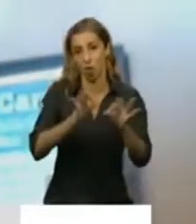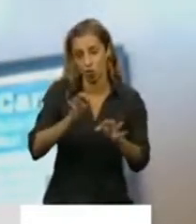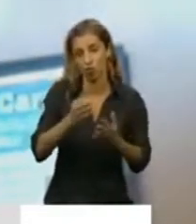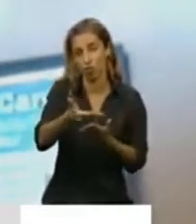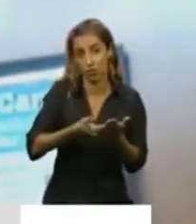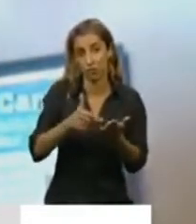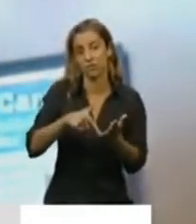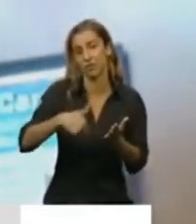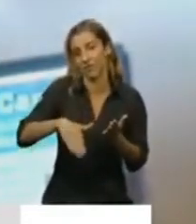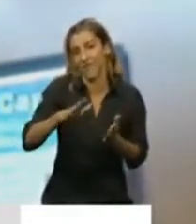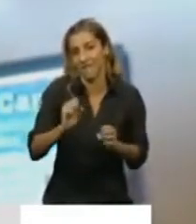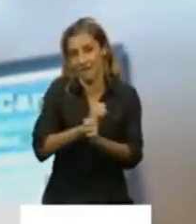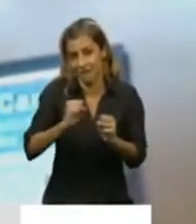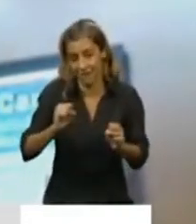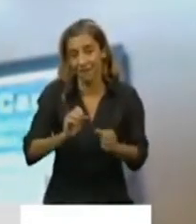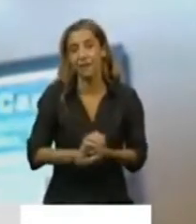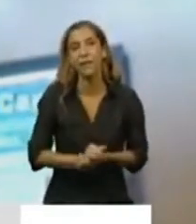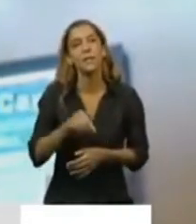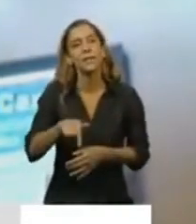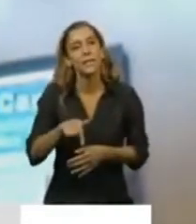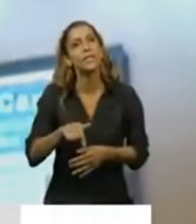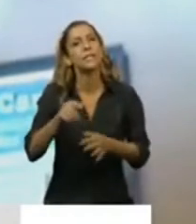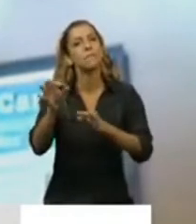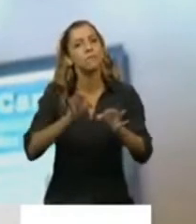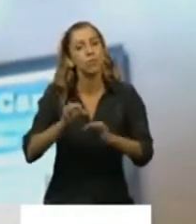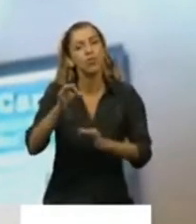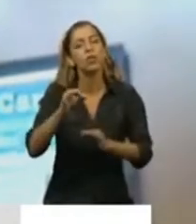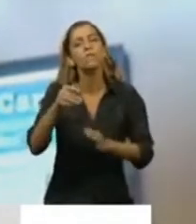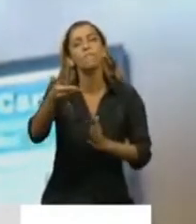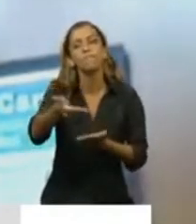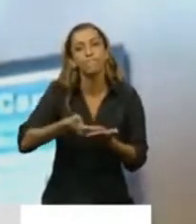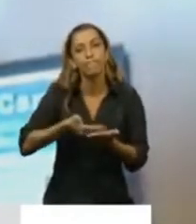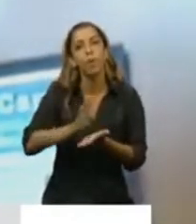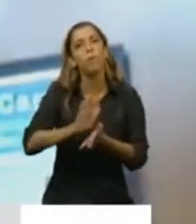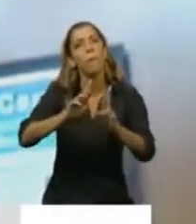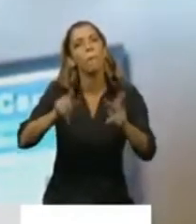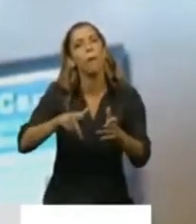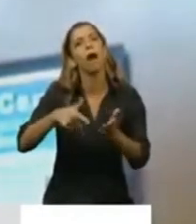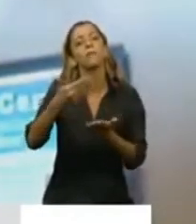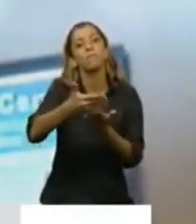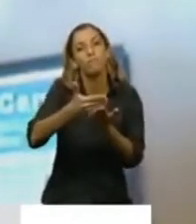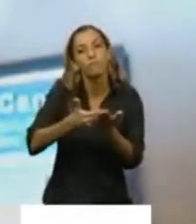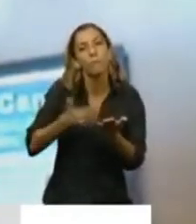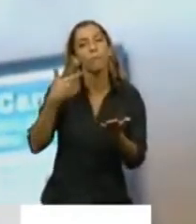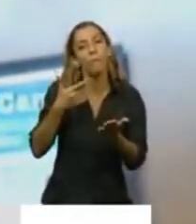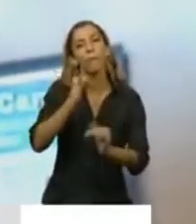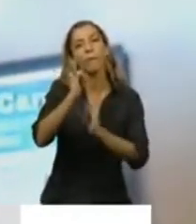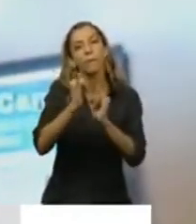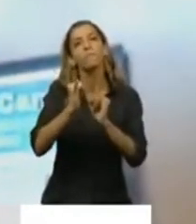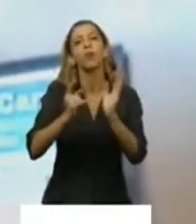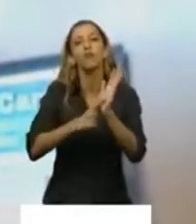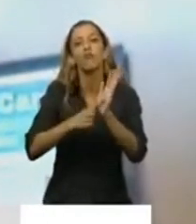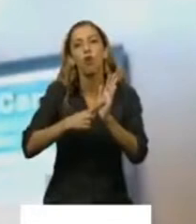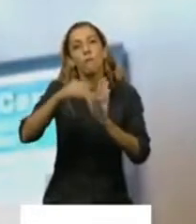implica una sistematización, una, diría, darle homogeneidad a todas las normas y